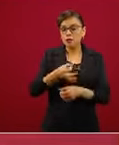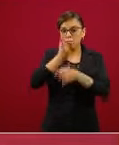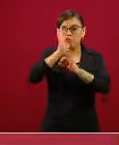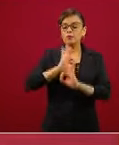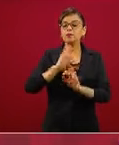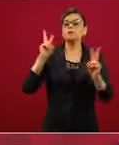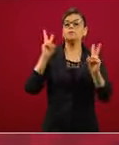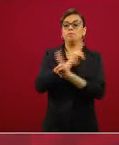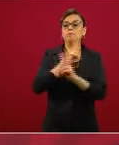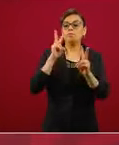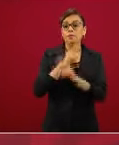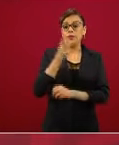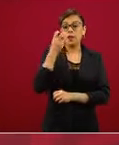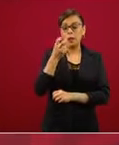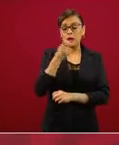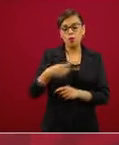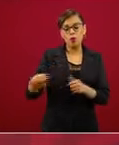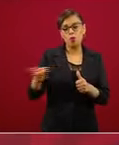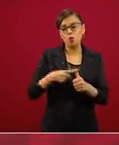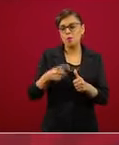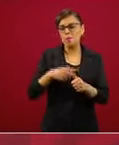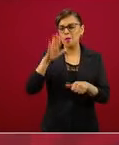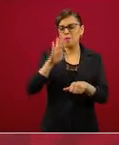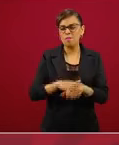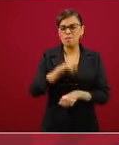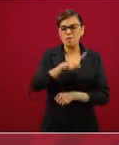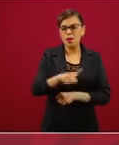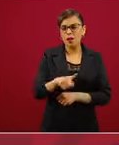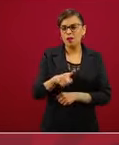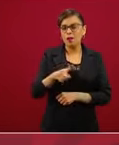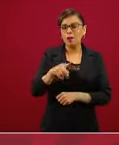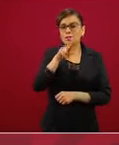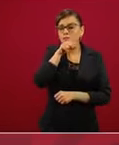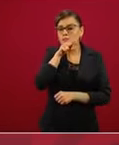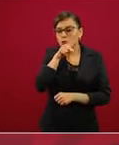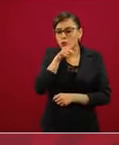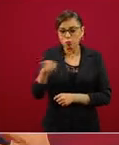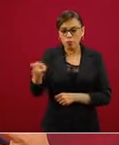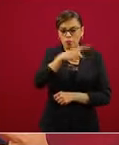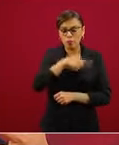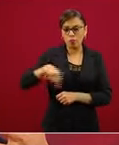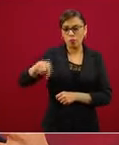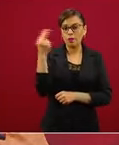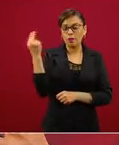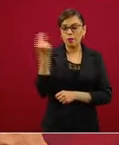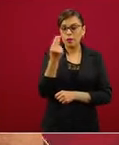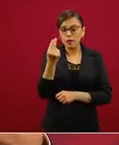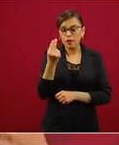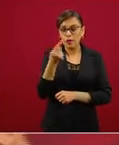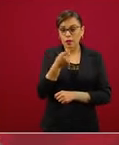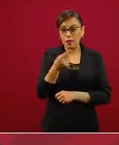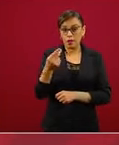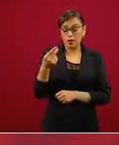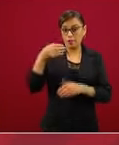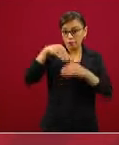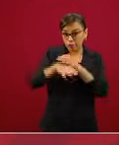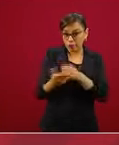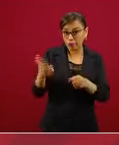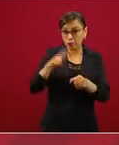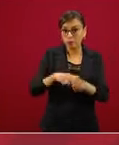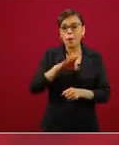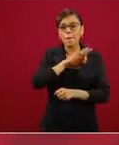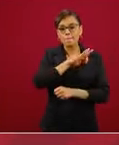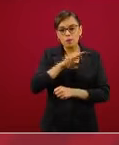preocupación muy importante que teníamos en cuanto a la capacidad de atender a todos los que tenían o que tuvieran esta